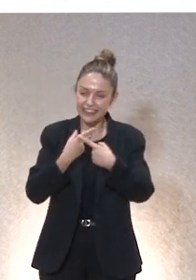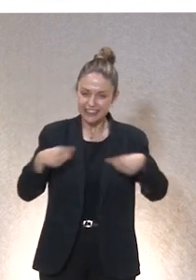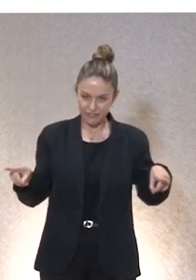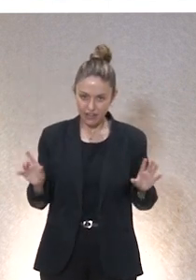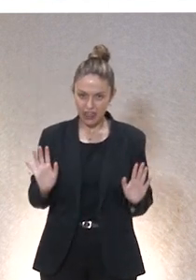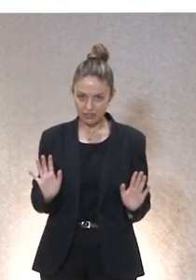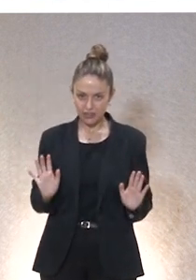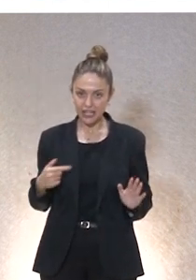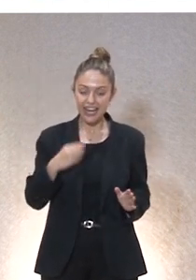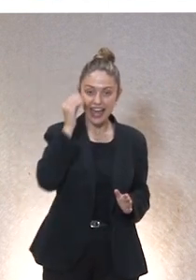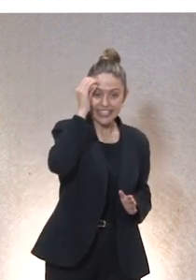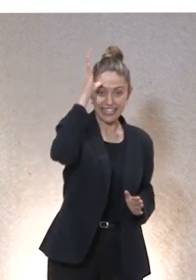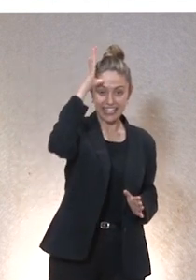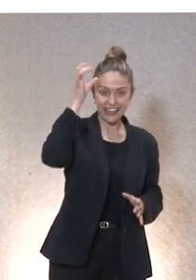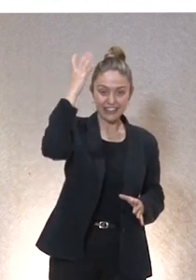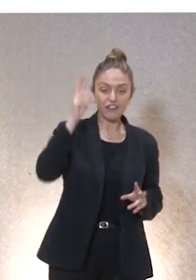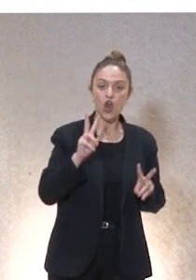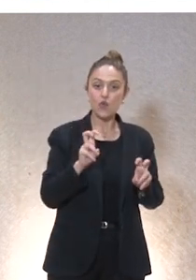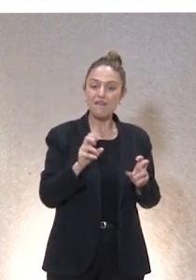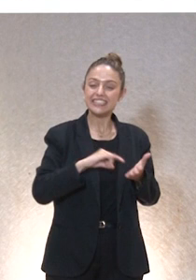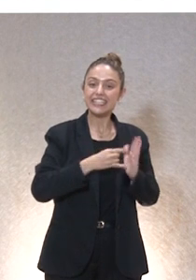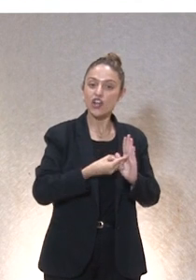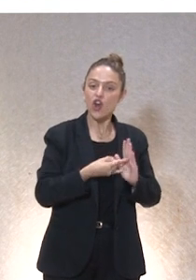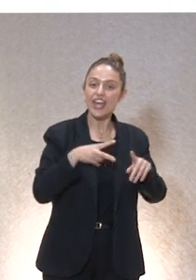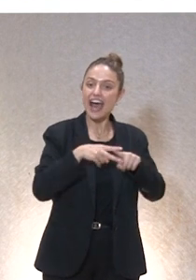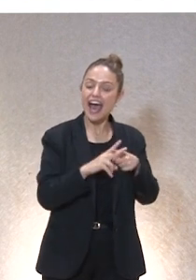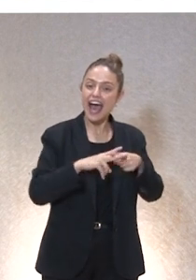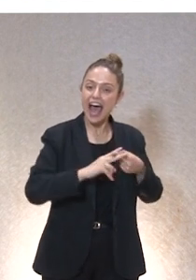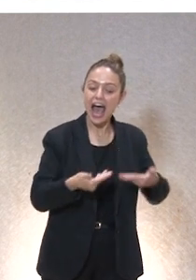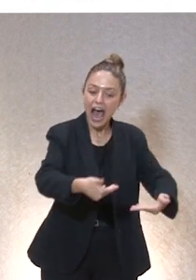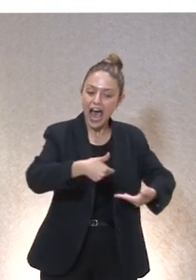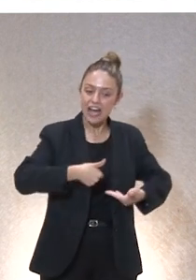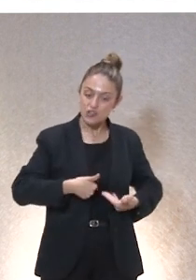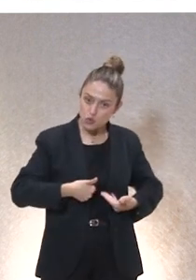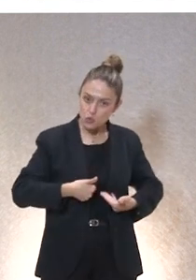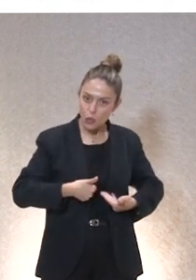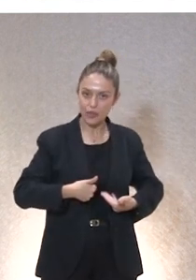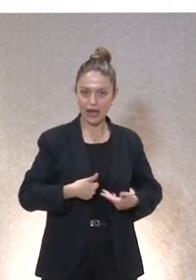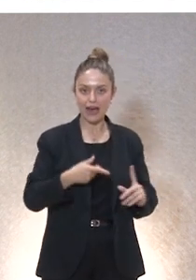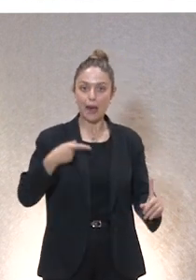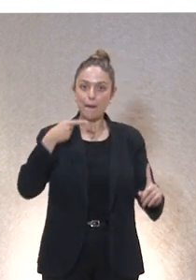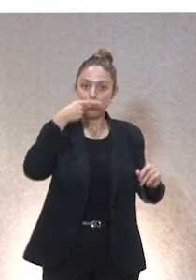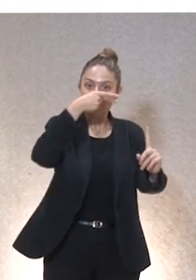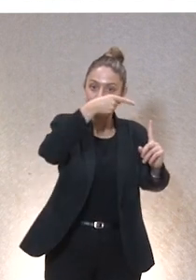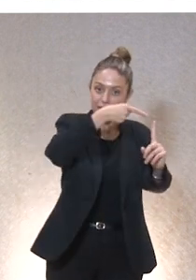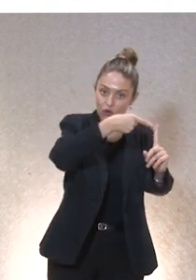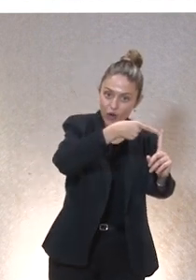La inteligencia artificial, las nuevas tecnologías son una herramienta preciosa, fundamental para ayudarnos a